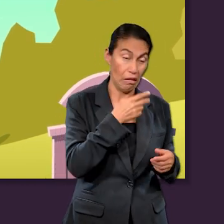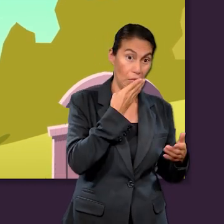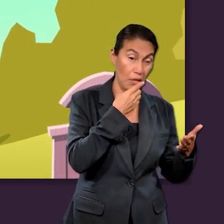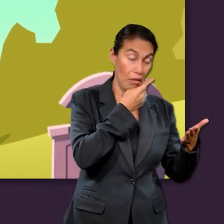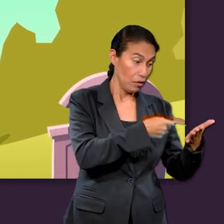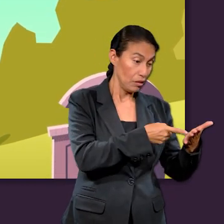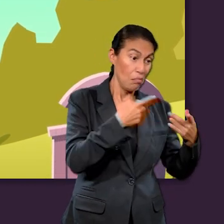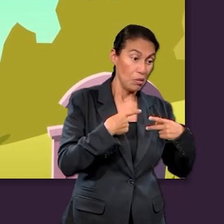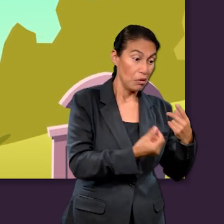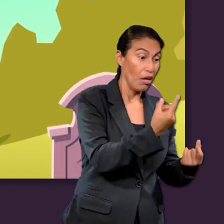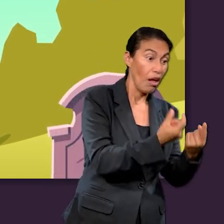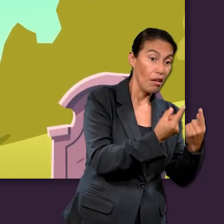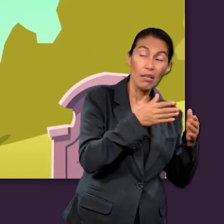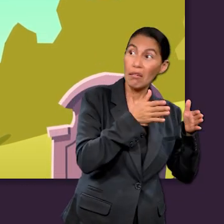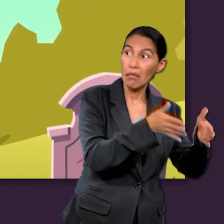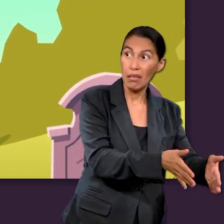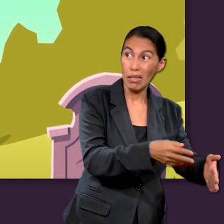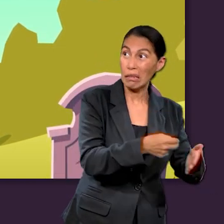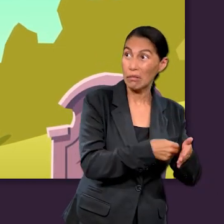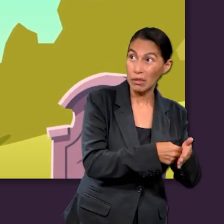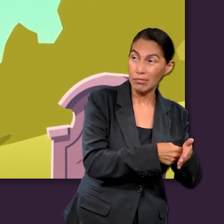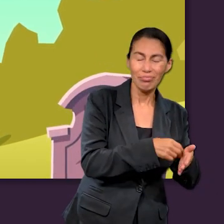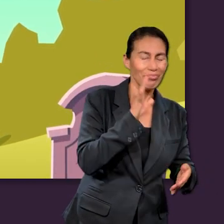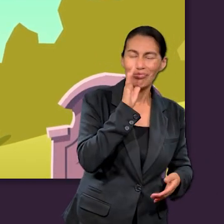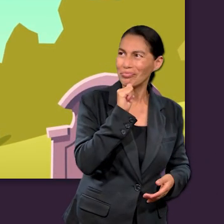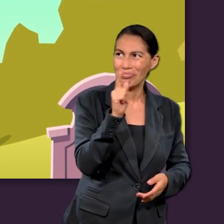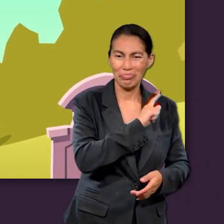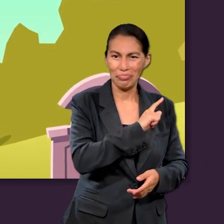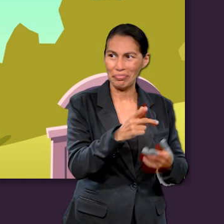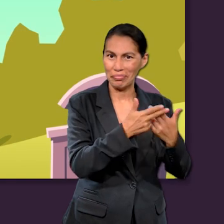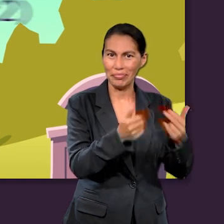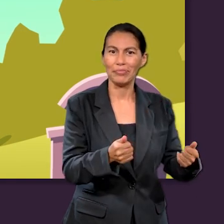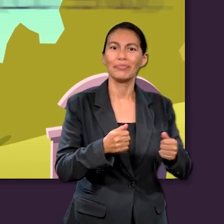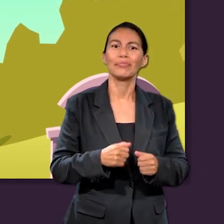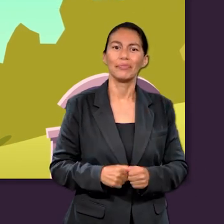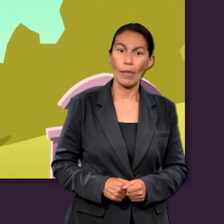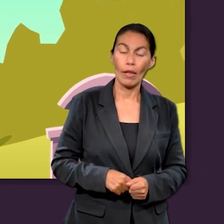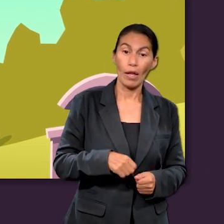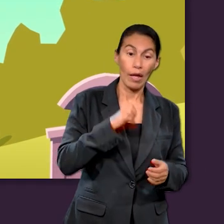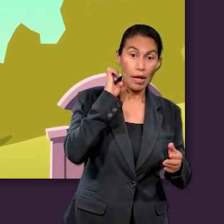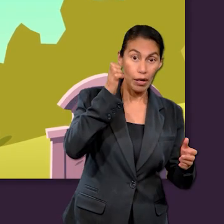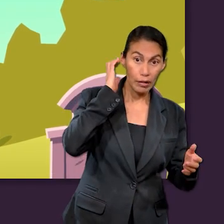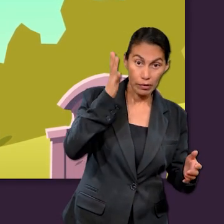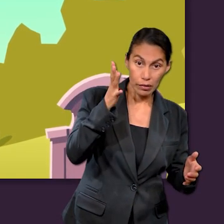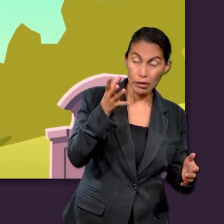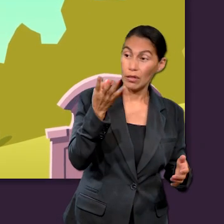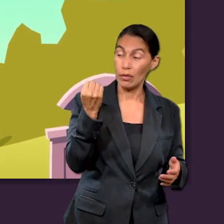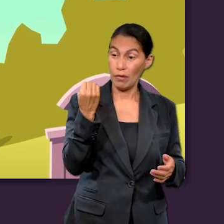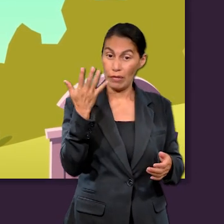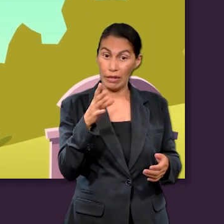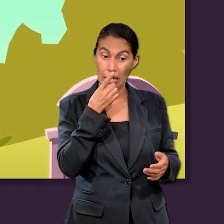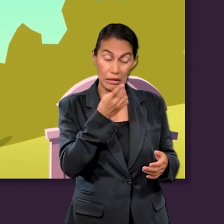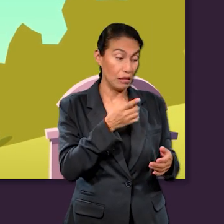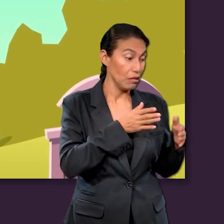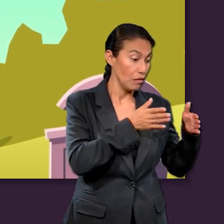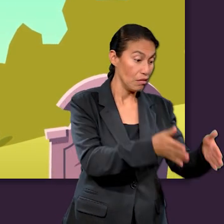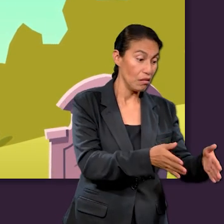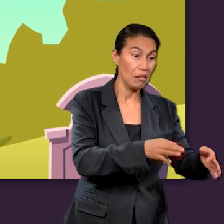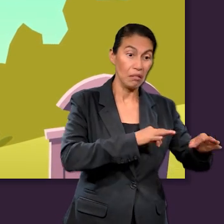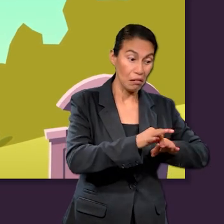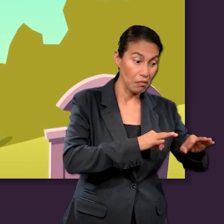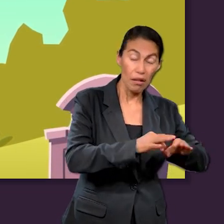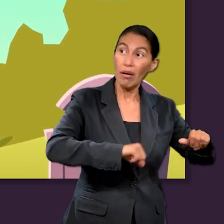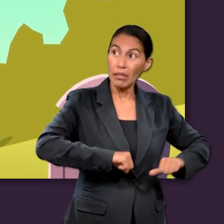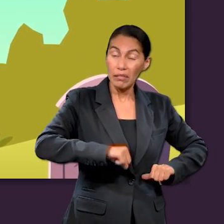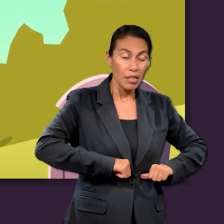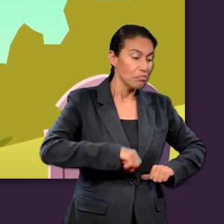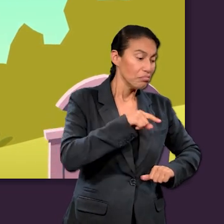según Salmos 139.8 y Amos 9.2. Y no hay trabajo ni ninguna otra actividad